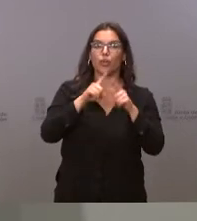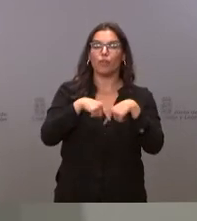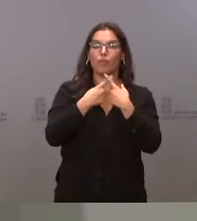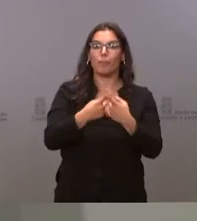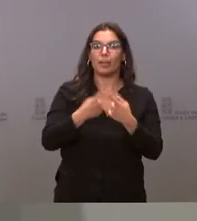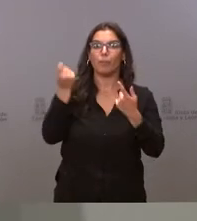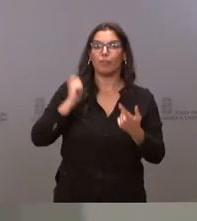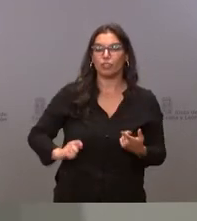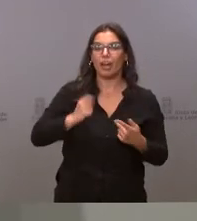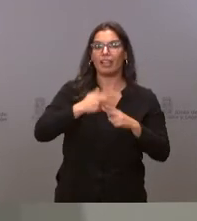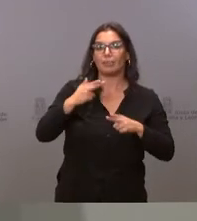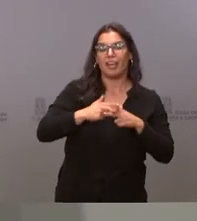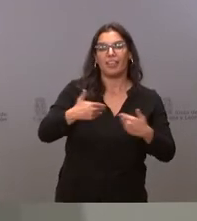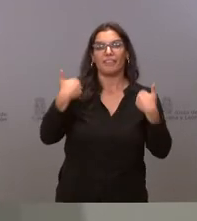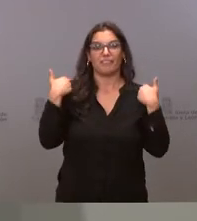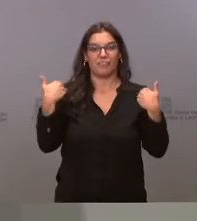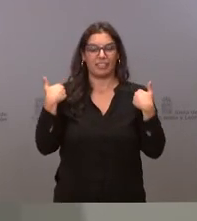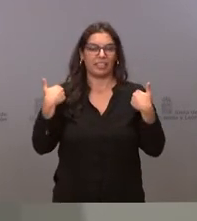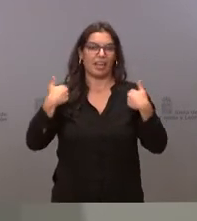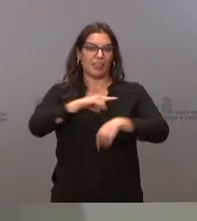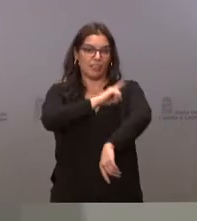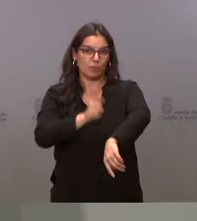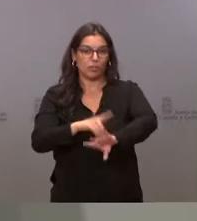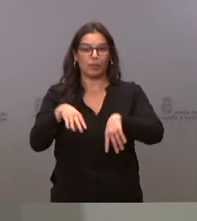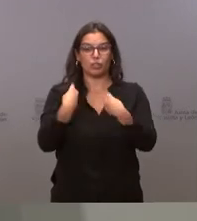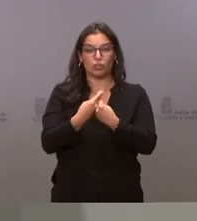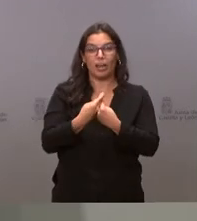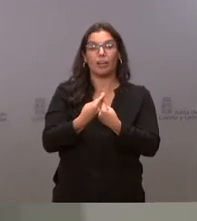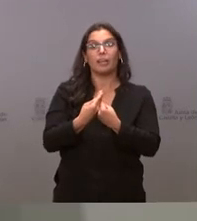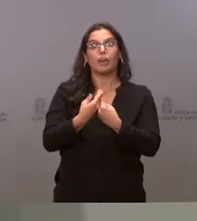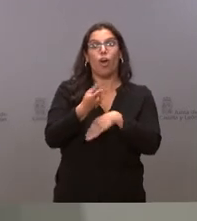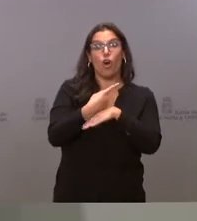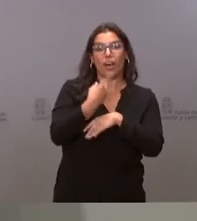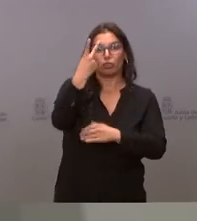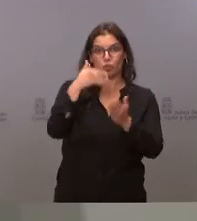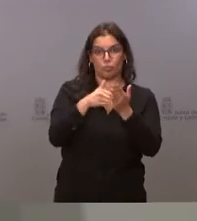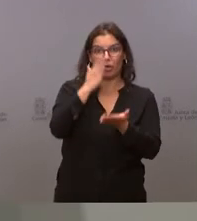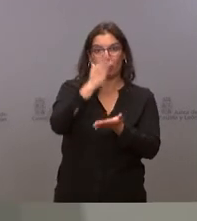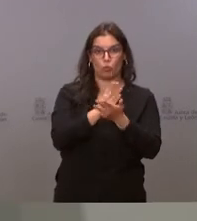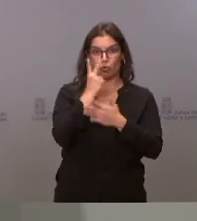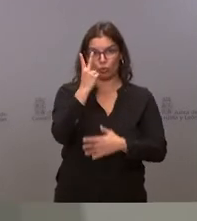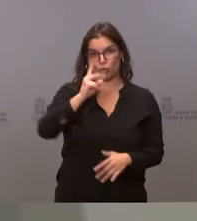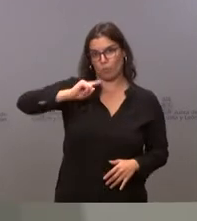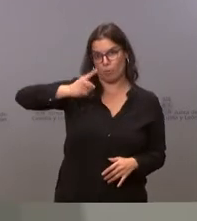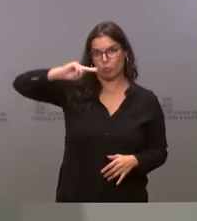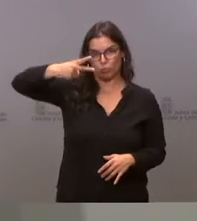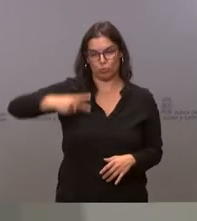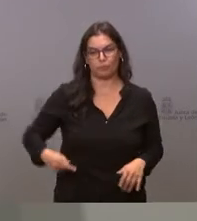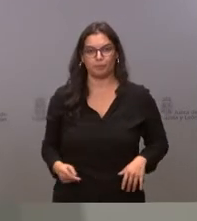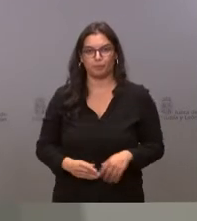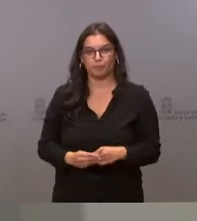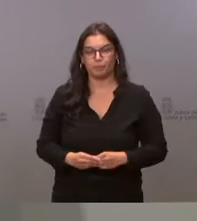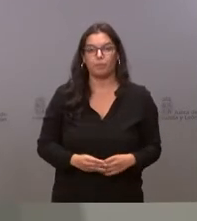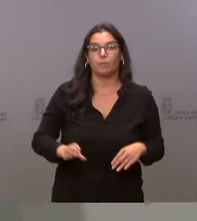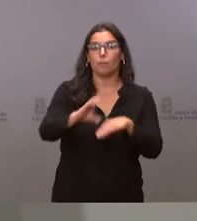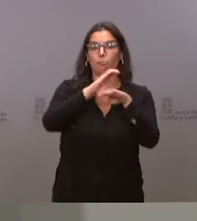físicas y deportivas y cuenta con una carga lectiva total de 2.000 horas divididas en dos cursos académicos. La